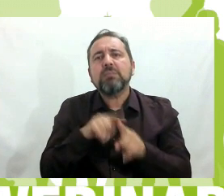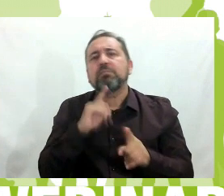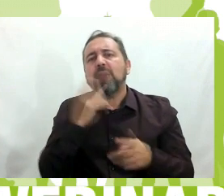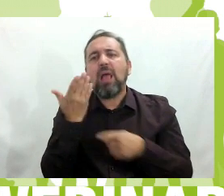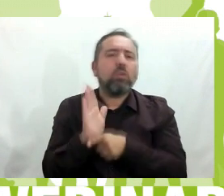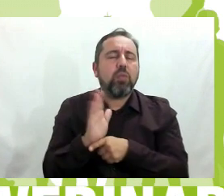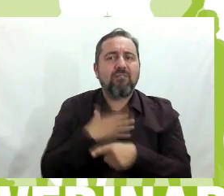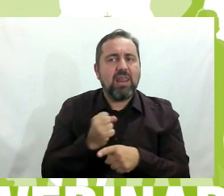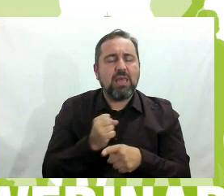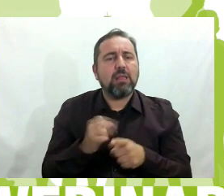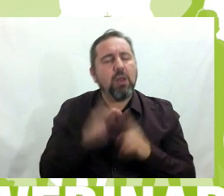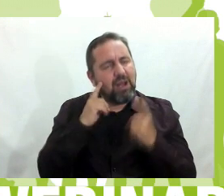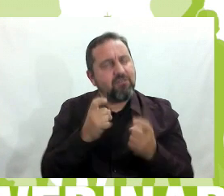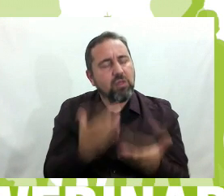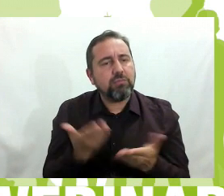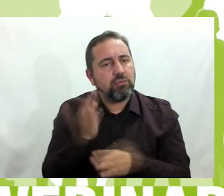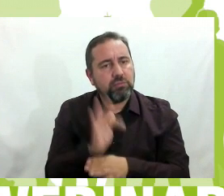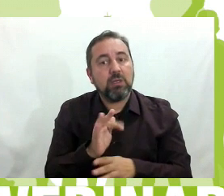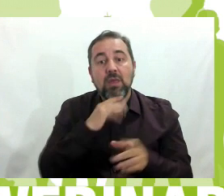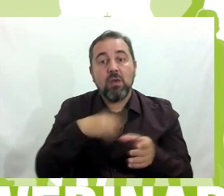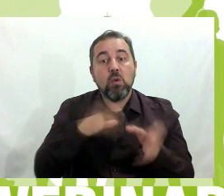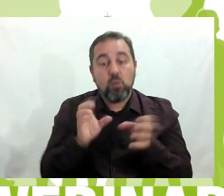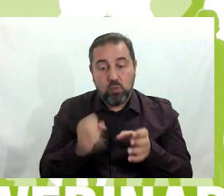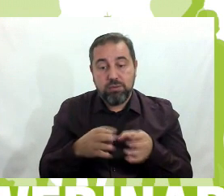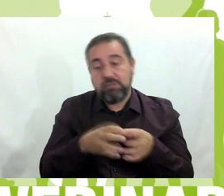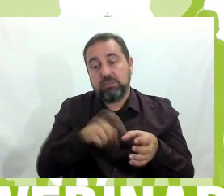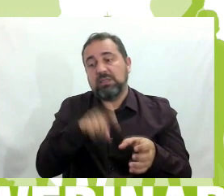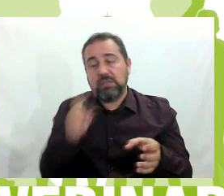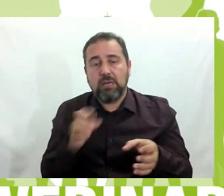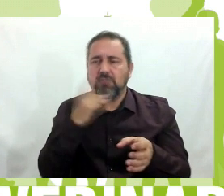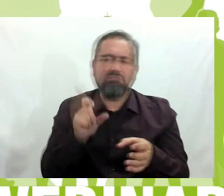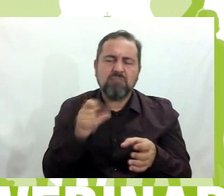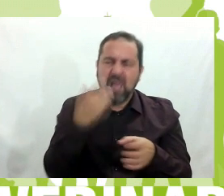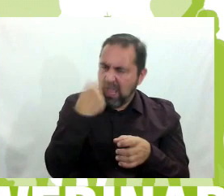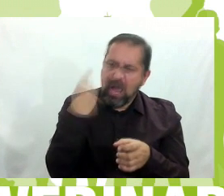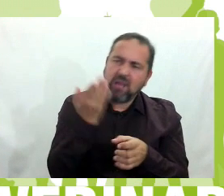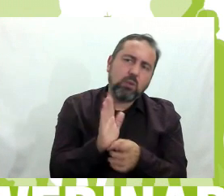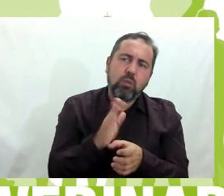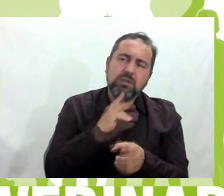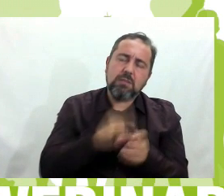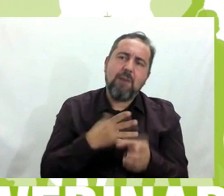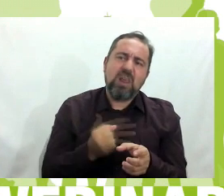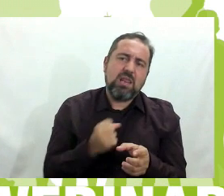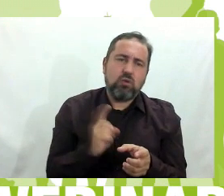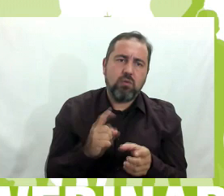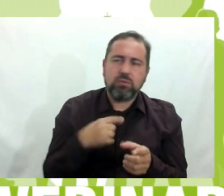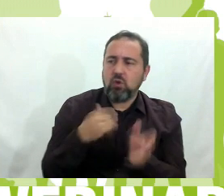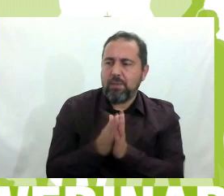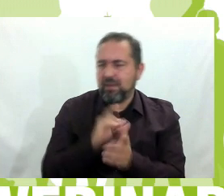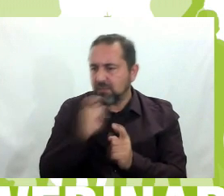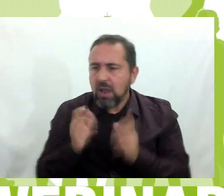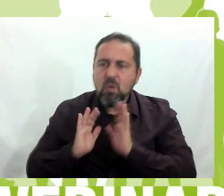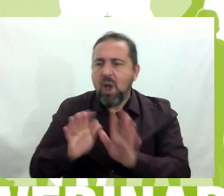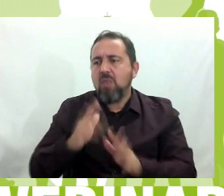Y salen del club cuando el resto lo deciden. Cuando alguno ha tenido una actitud que ha sido no valiente, pues ha molestado a compañero, le ha